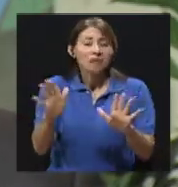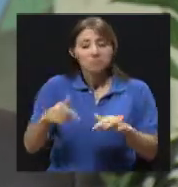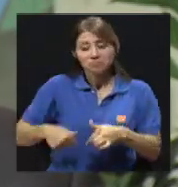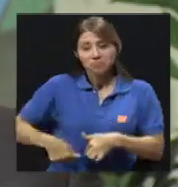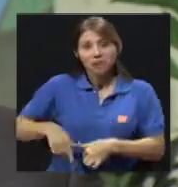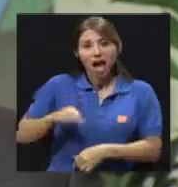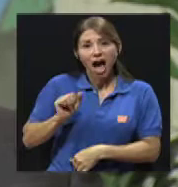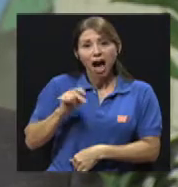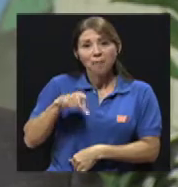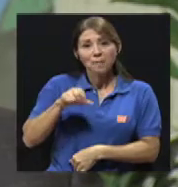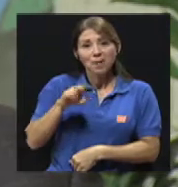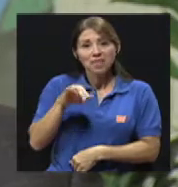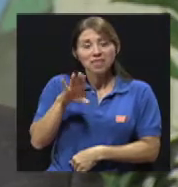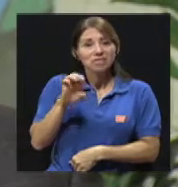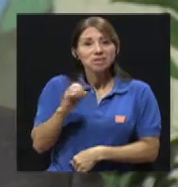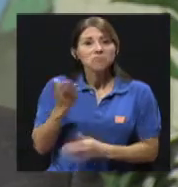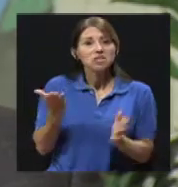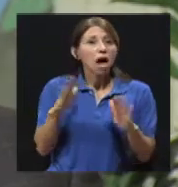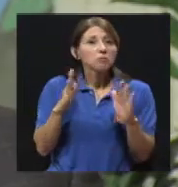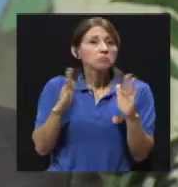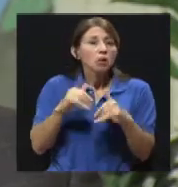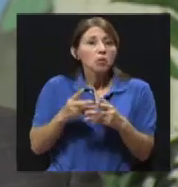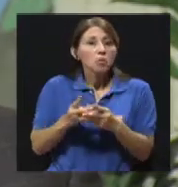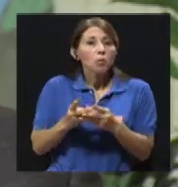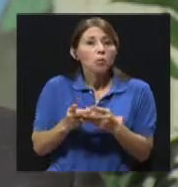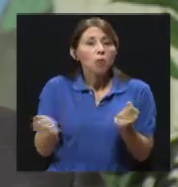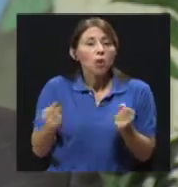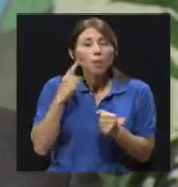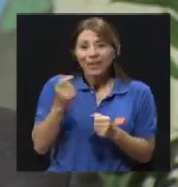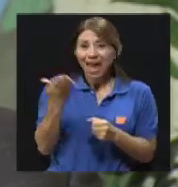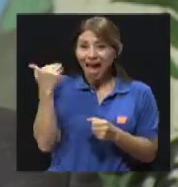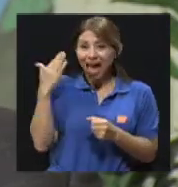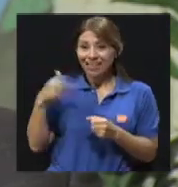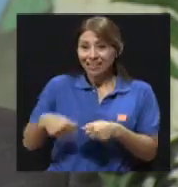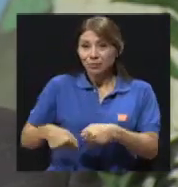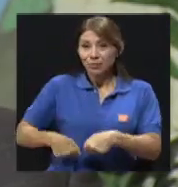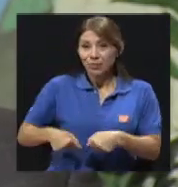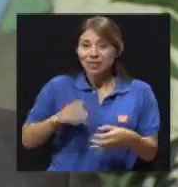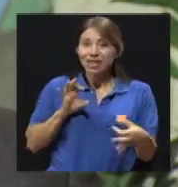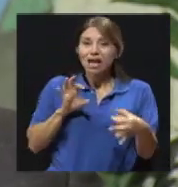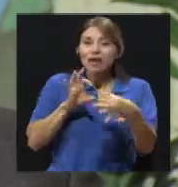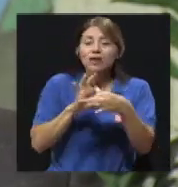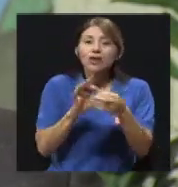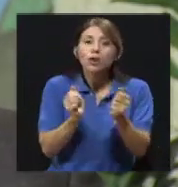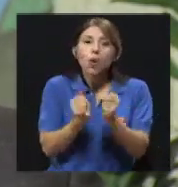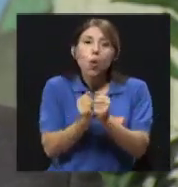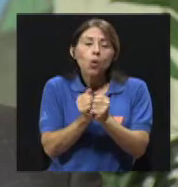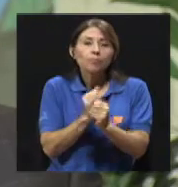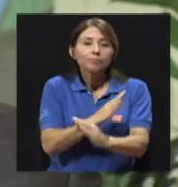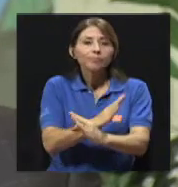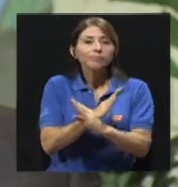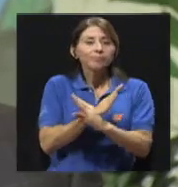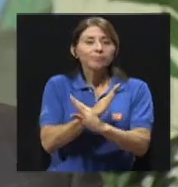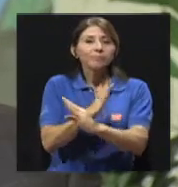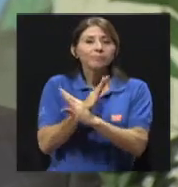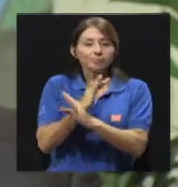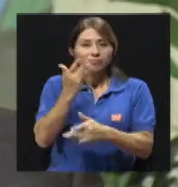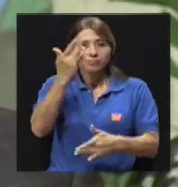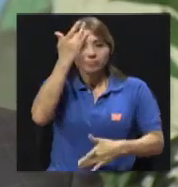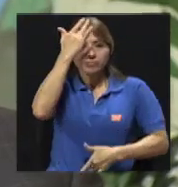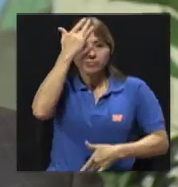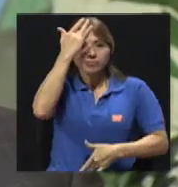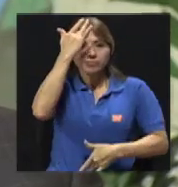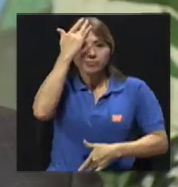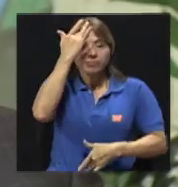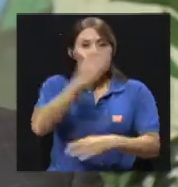órgano inmunológico que tenía que ver con todos aquellos gérmenes y sustancias que producían reacción a través del tubo